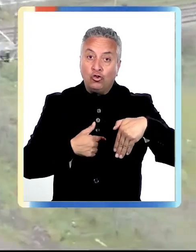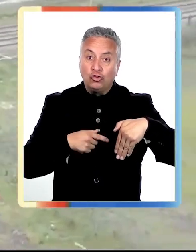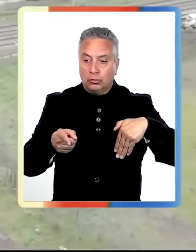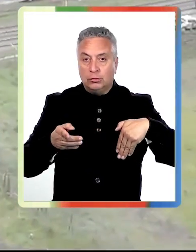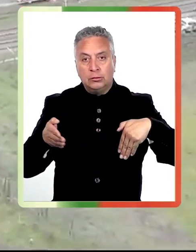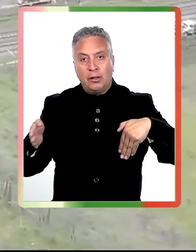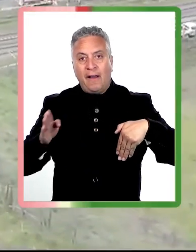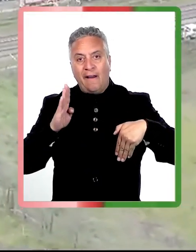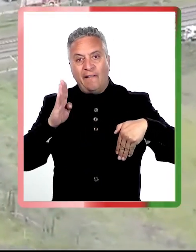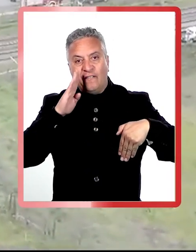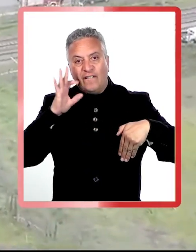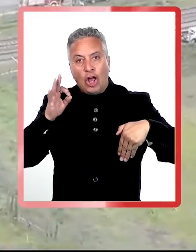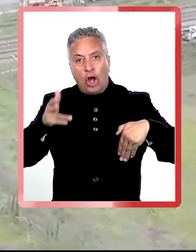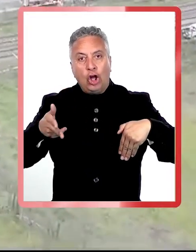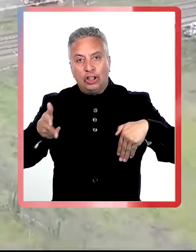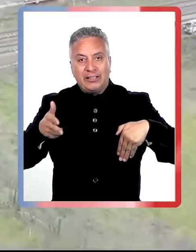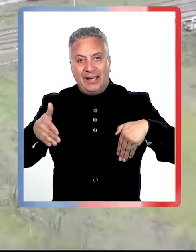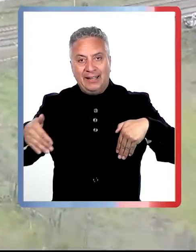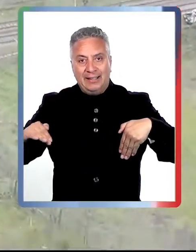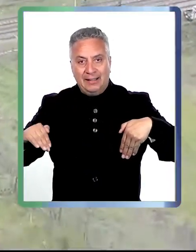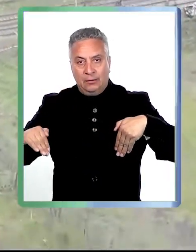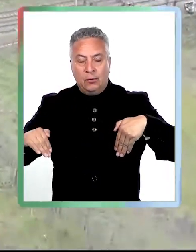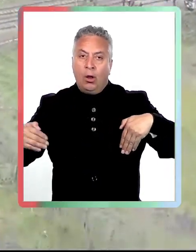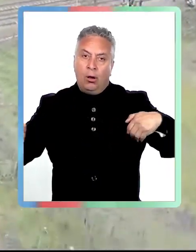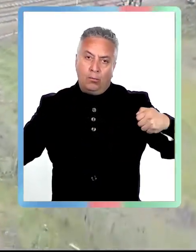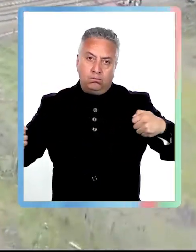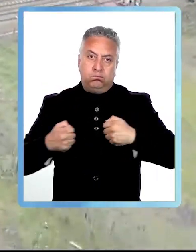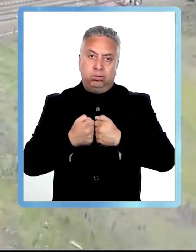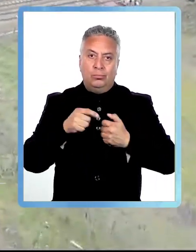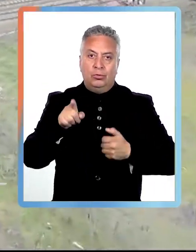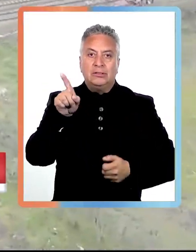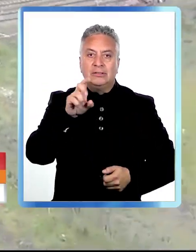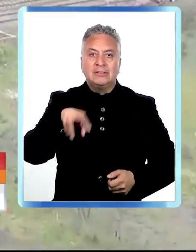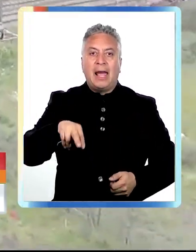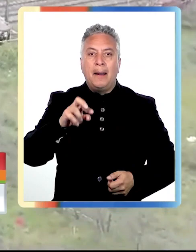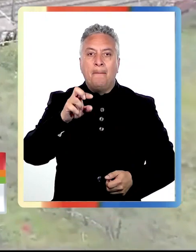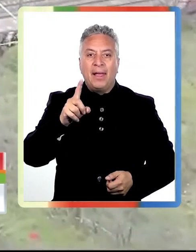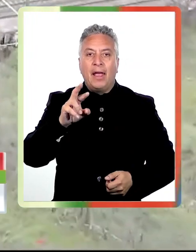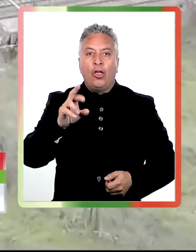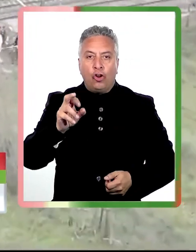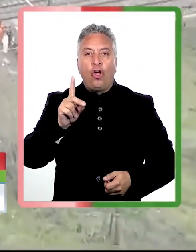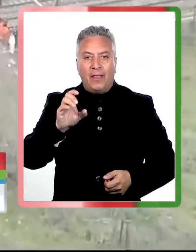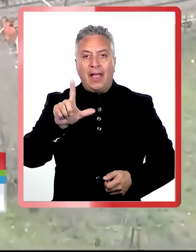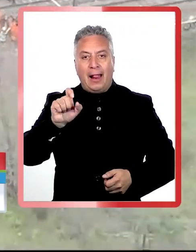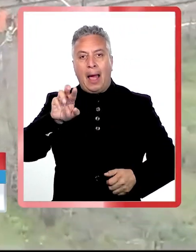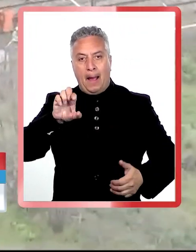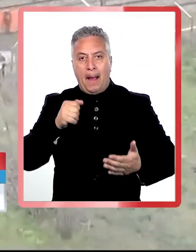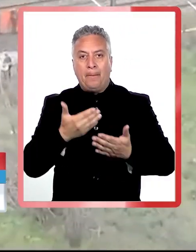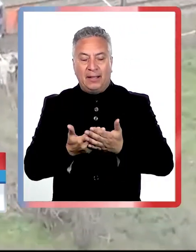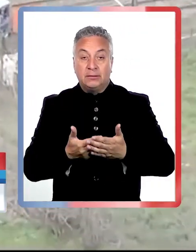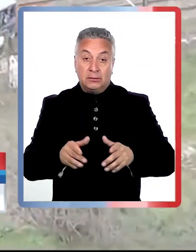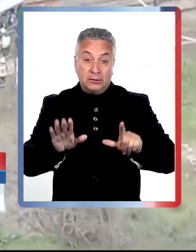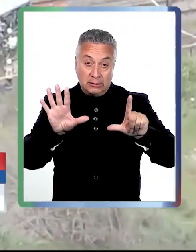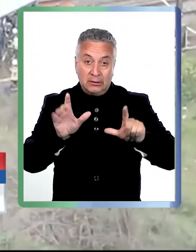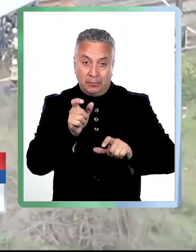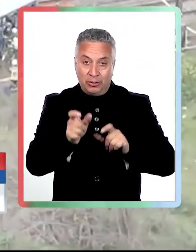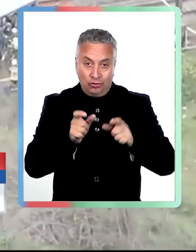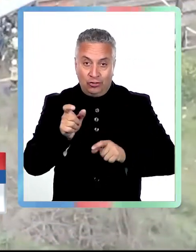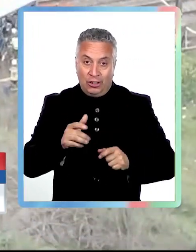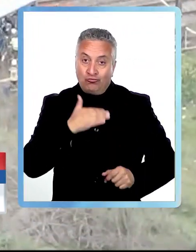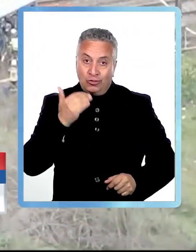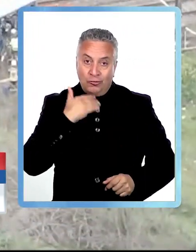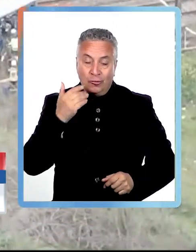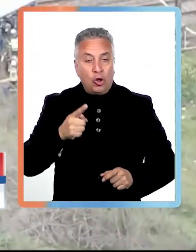Sur en la comuna de San Pedro de La Paz. Al menos 7 personas murieron en el accidente y otras 10 resultaron con lesiones de